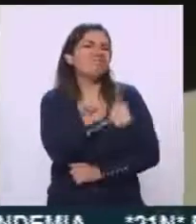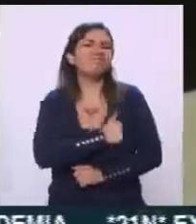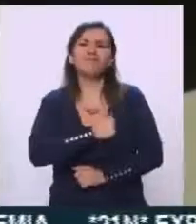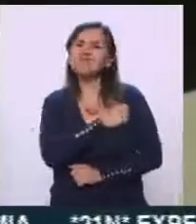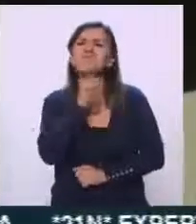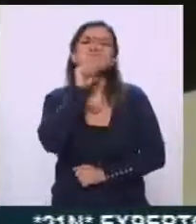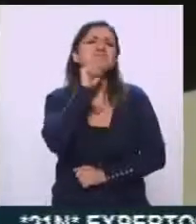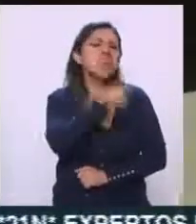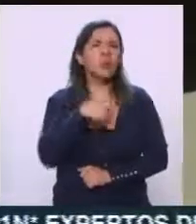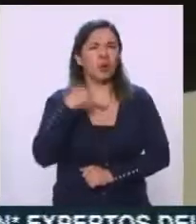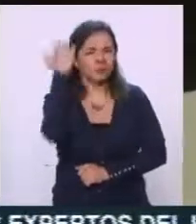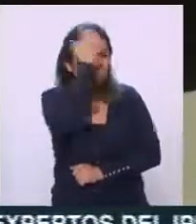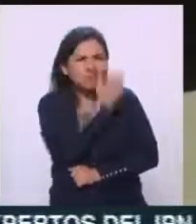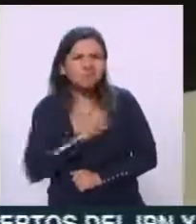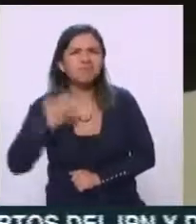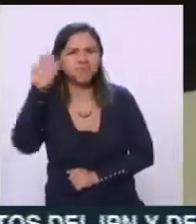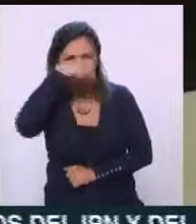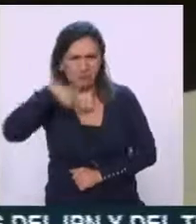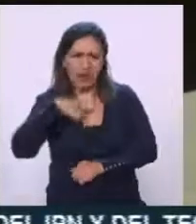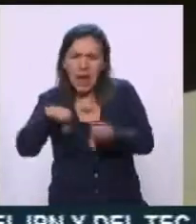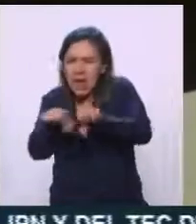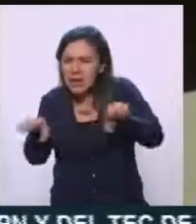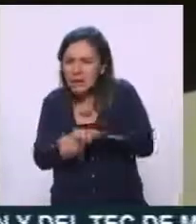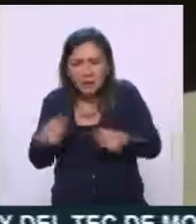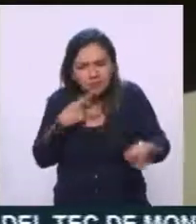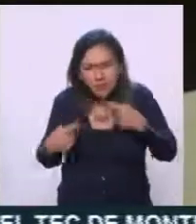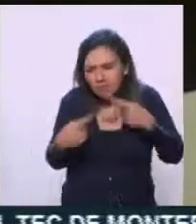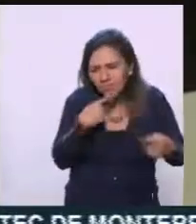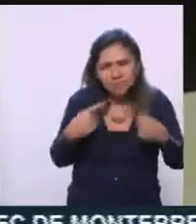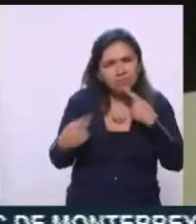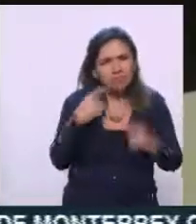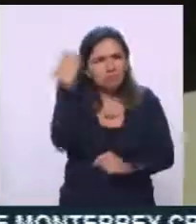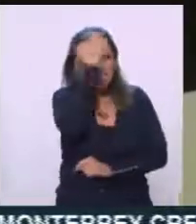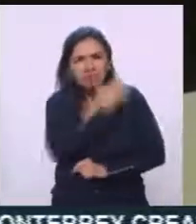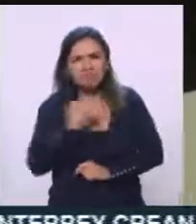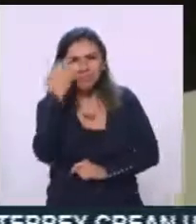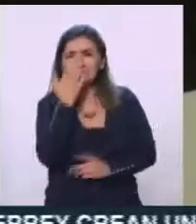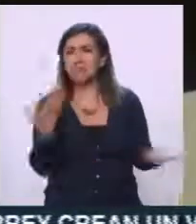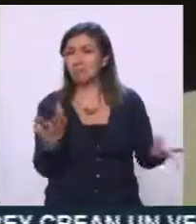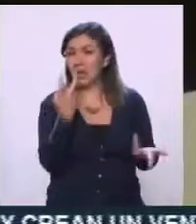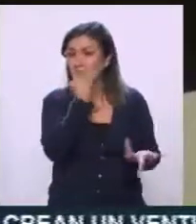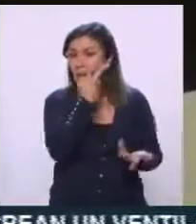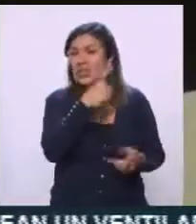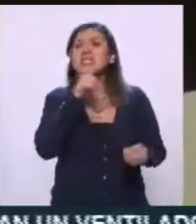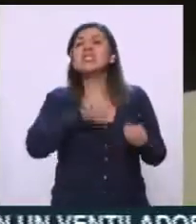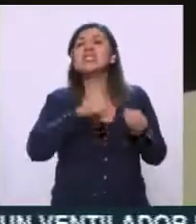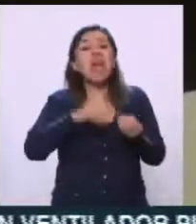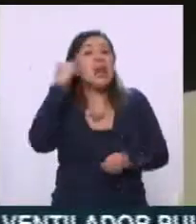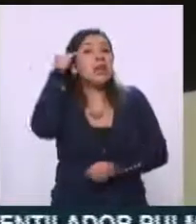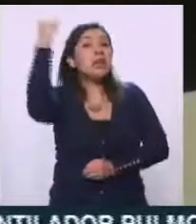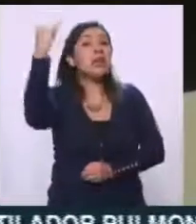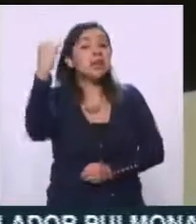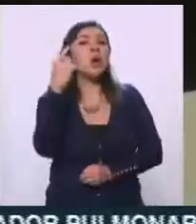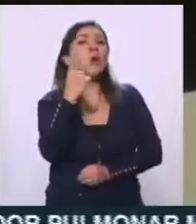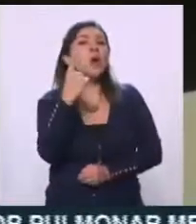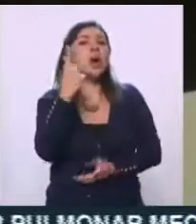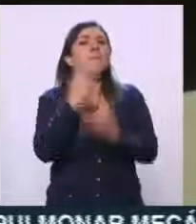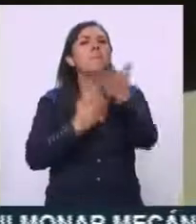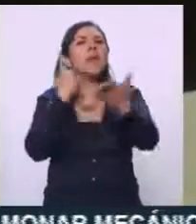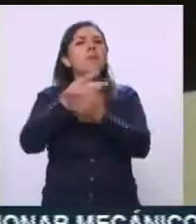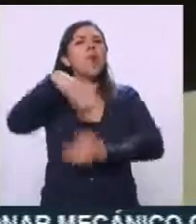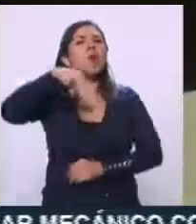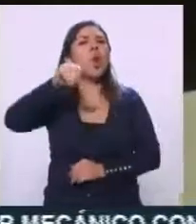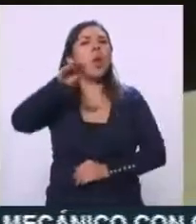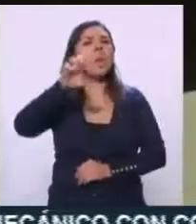dinámica, lo estuvimos analizando aquí en el equipo durante esta semana. Al parecer la versión viene de parte de un premio Nobel